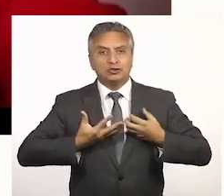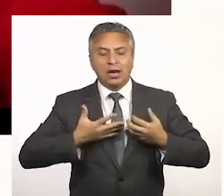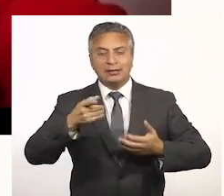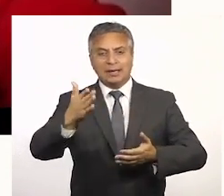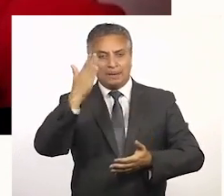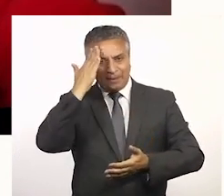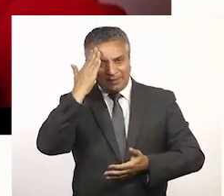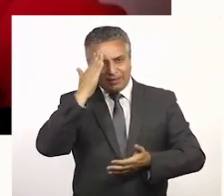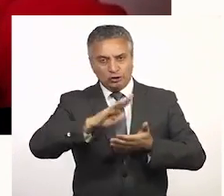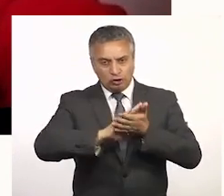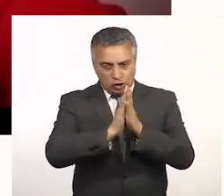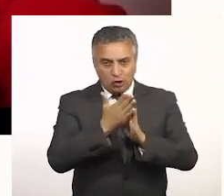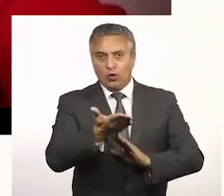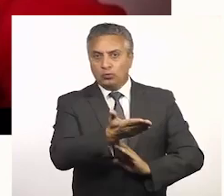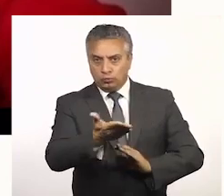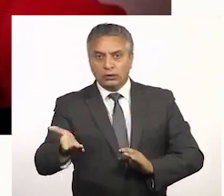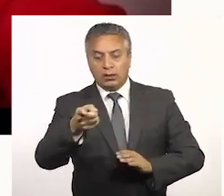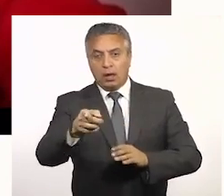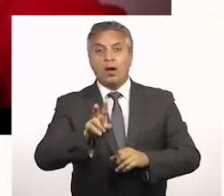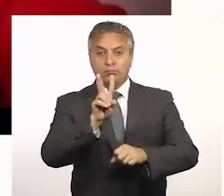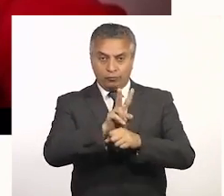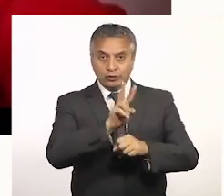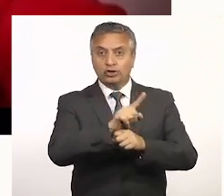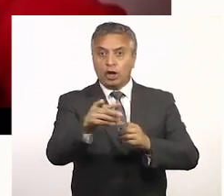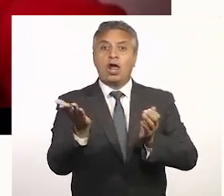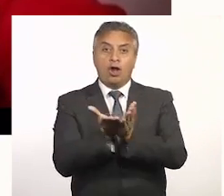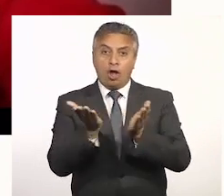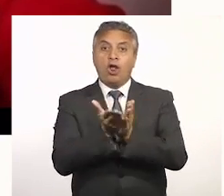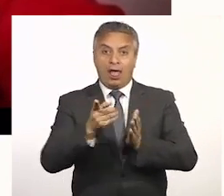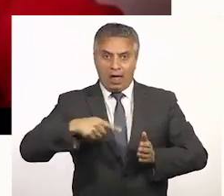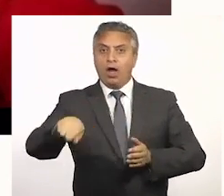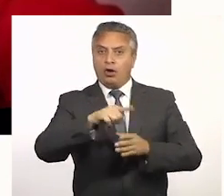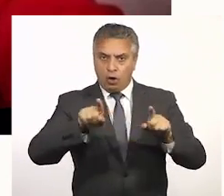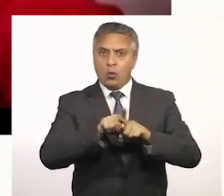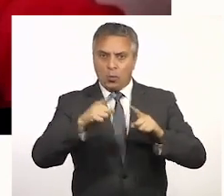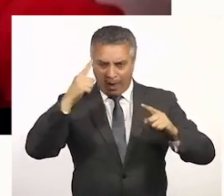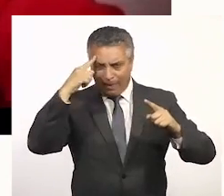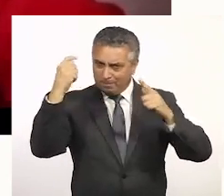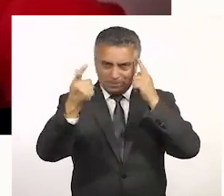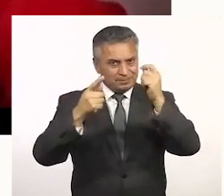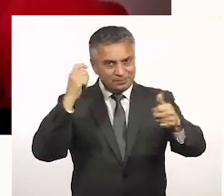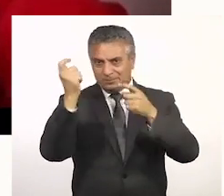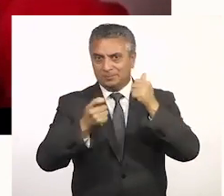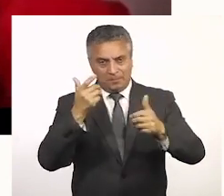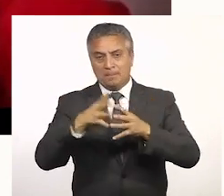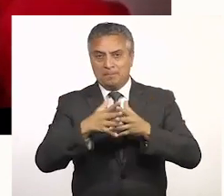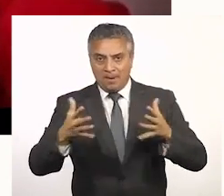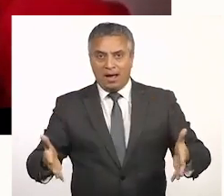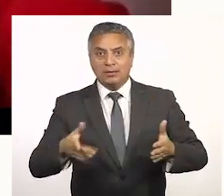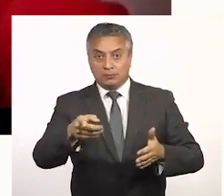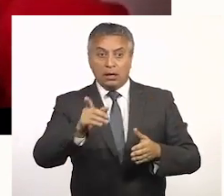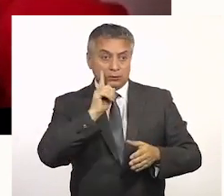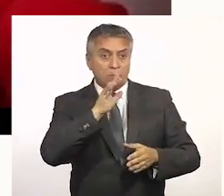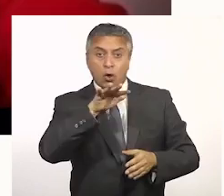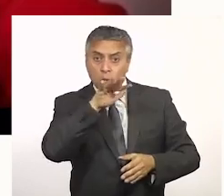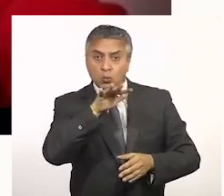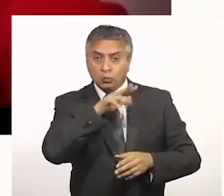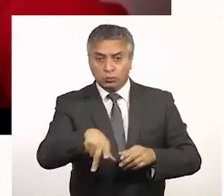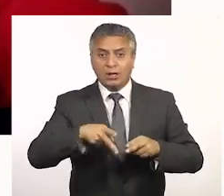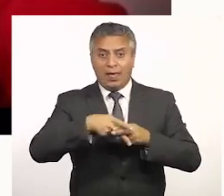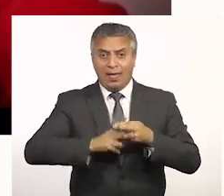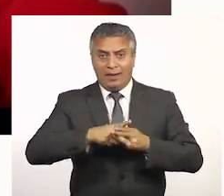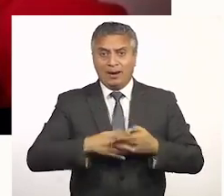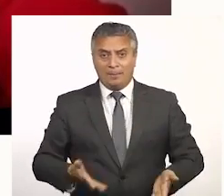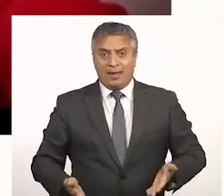situación emocional, la salud mental de todos ustedes. Y ahí creo que los profesores y los colegios tienen que ser más innovadores también. Y